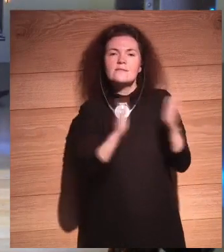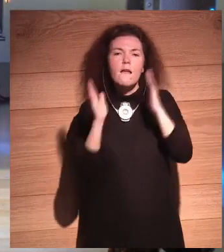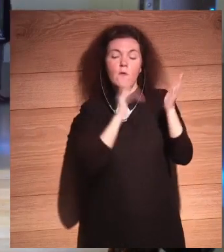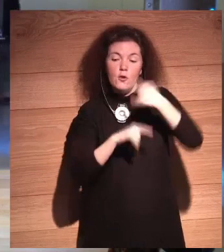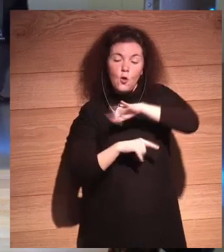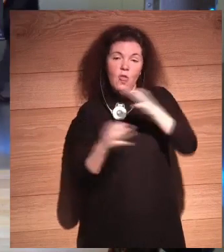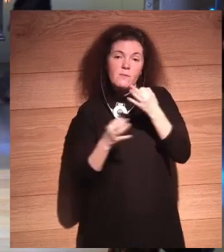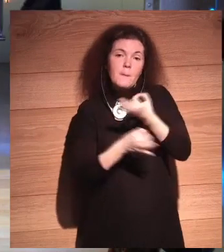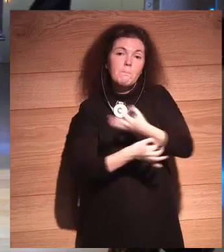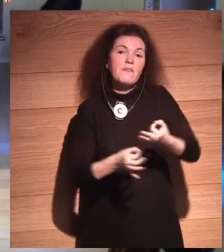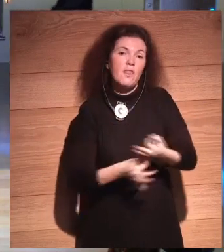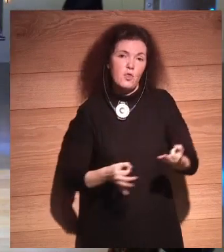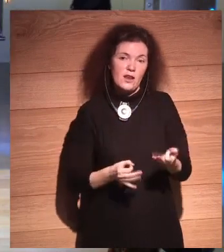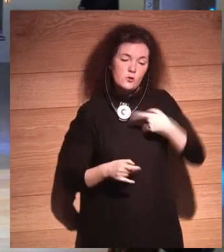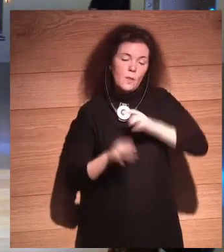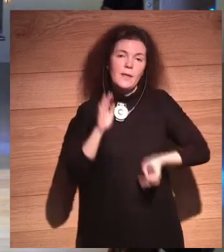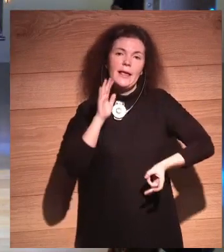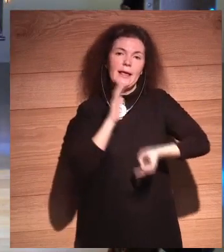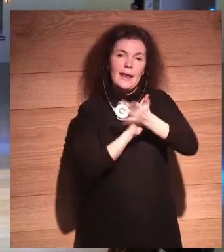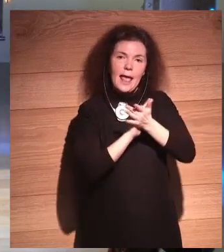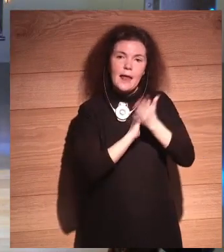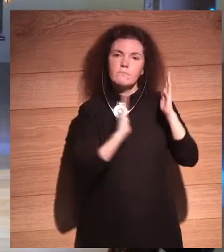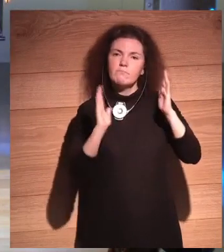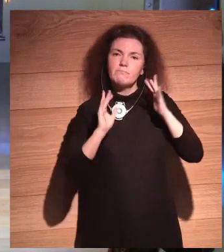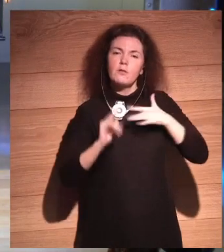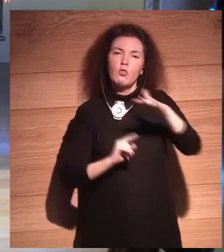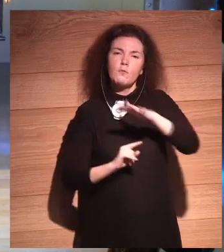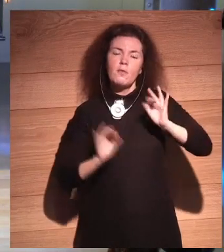perfeccionarnos, tenemos que crear un EPI para la humanidad.